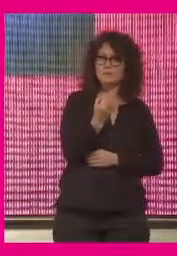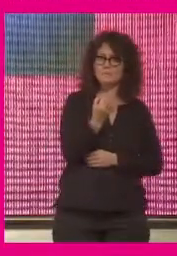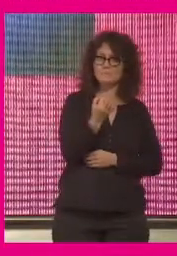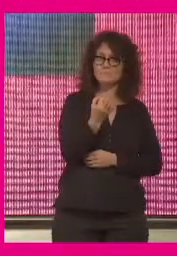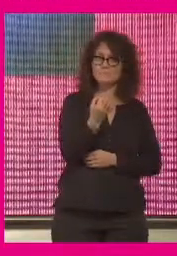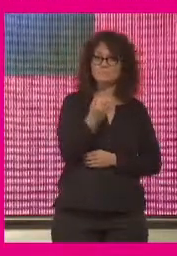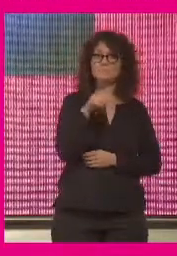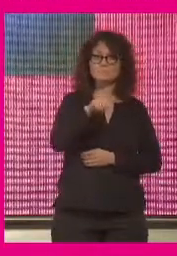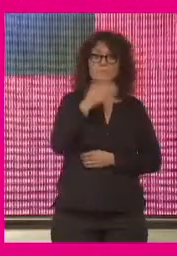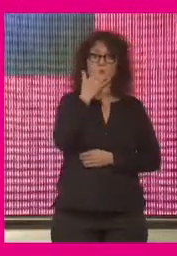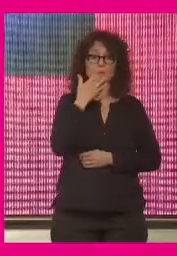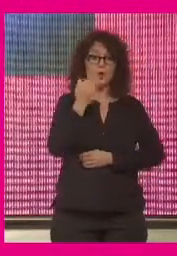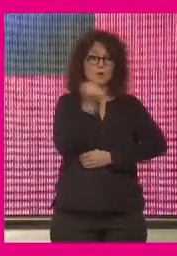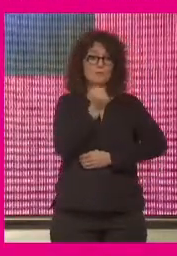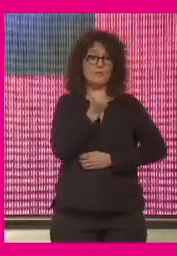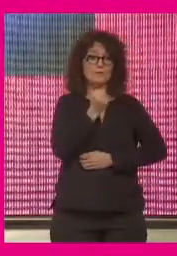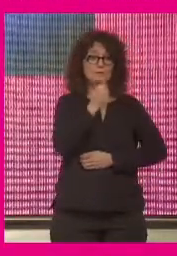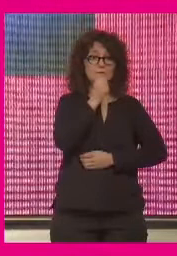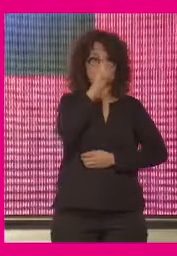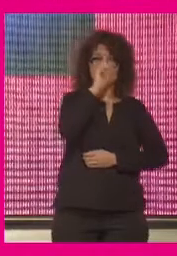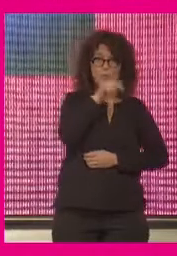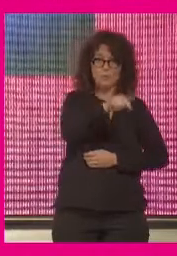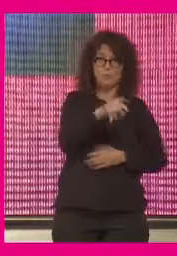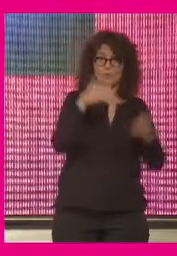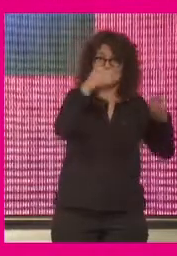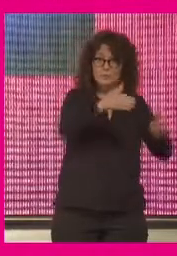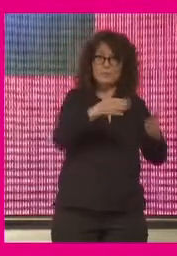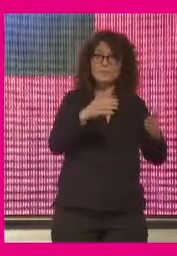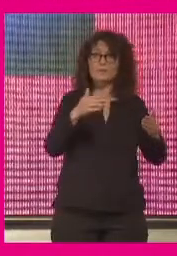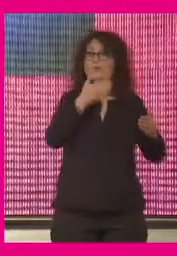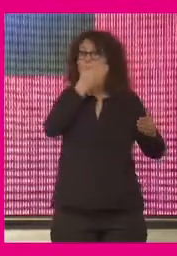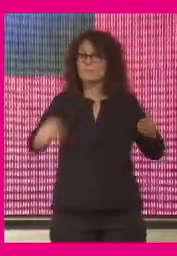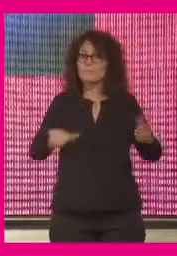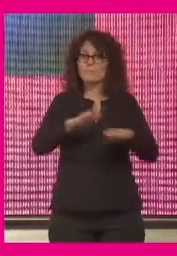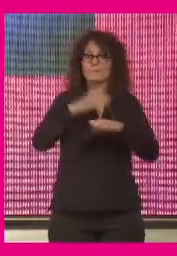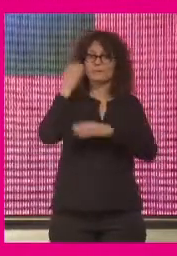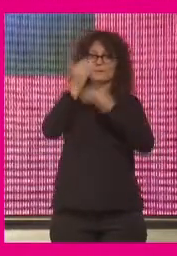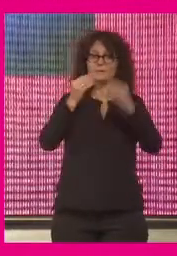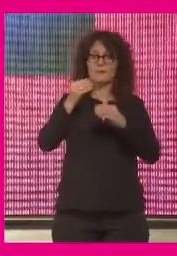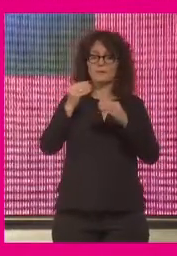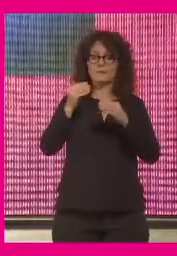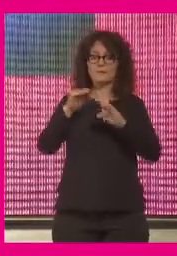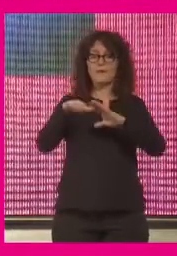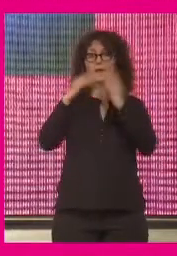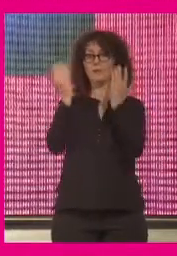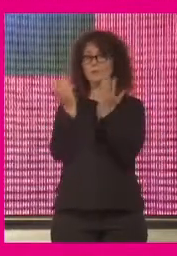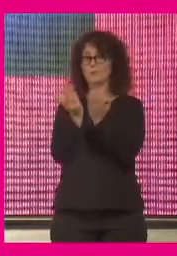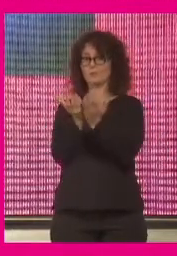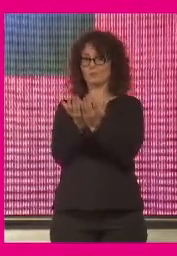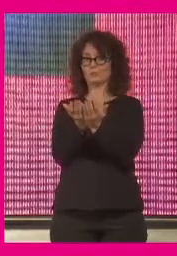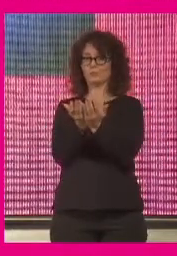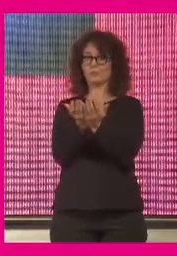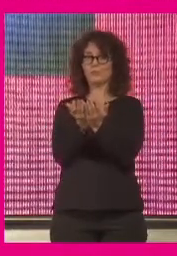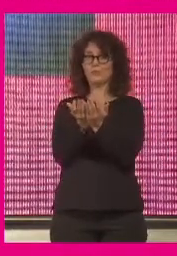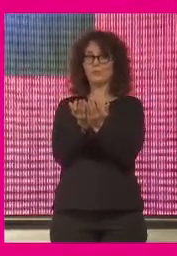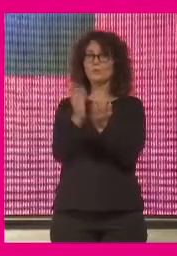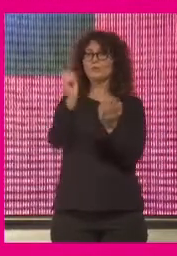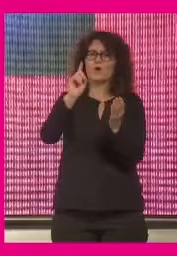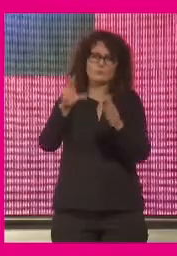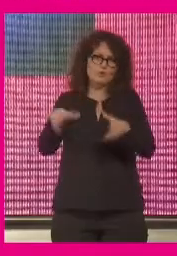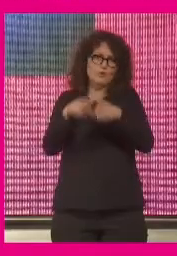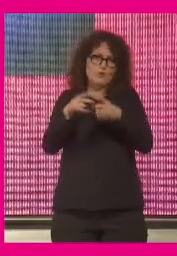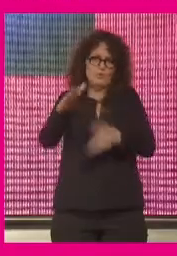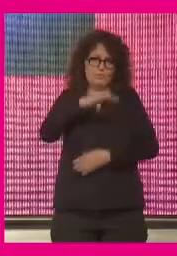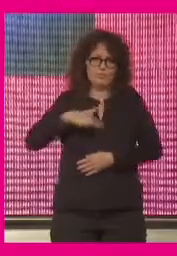preocupan las navidades pero somos muy malos para pensar que el mundo puede bueno el mundo no el planeta no pero nuestra sociedad